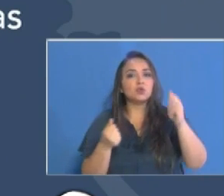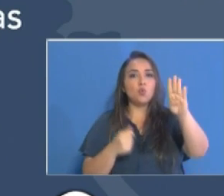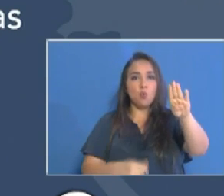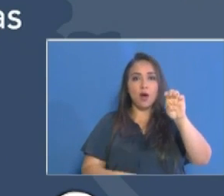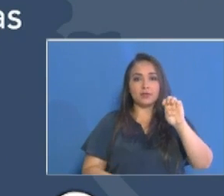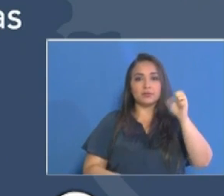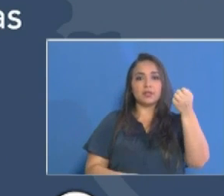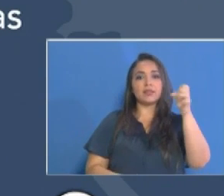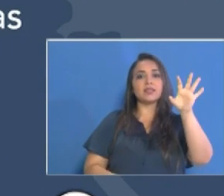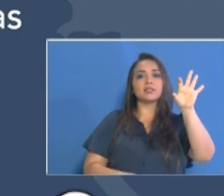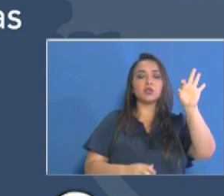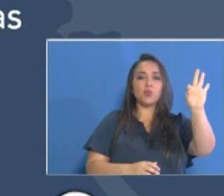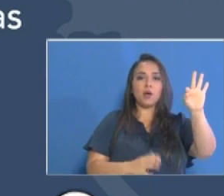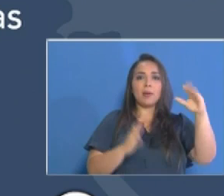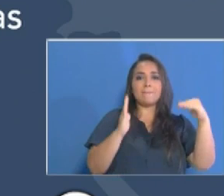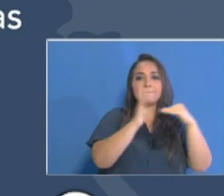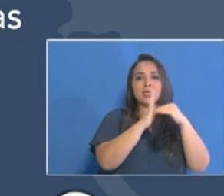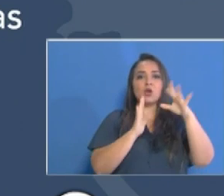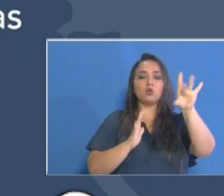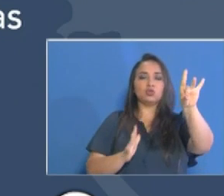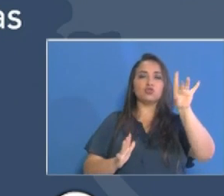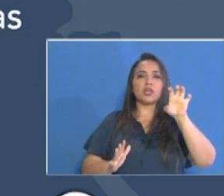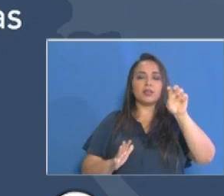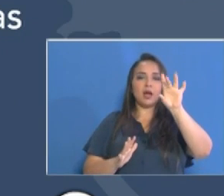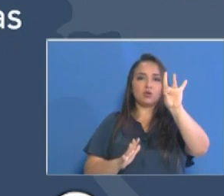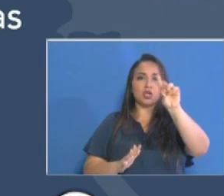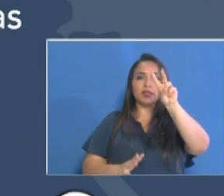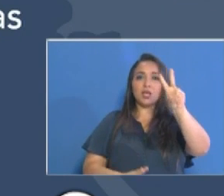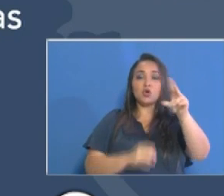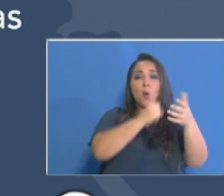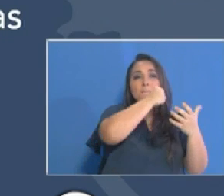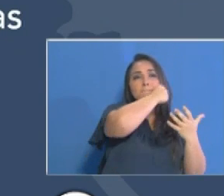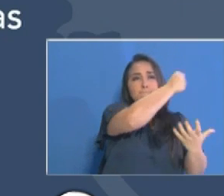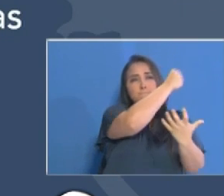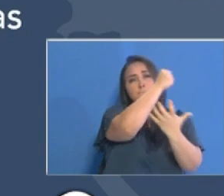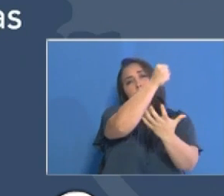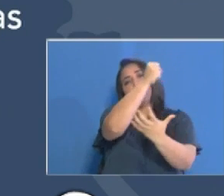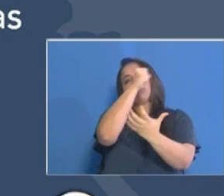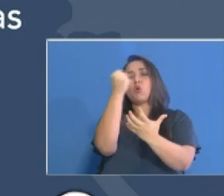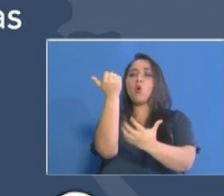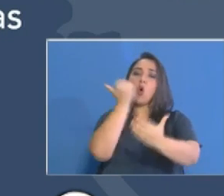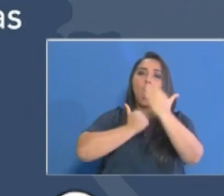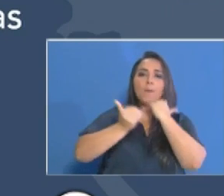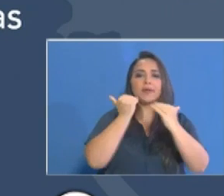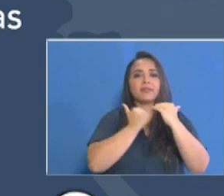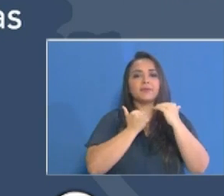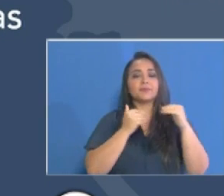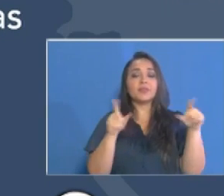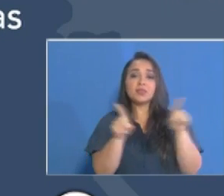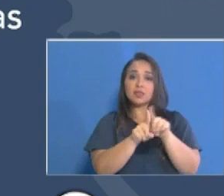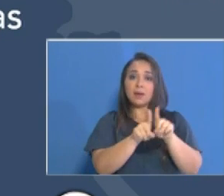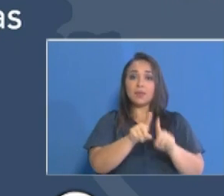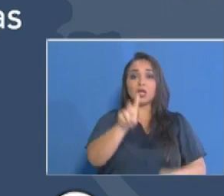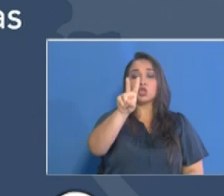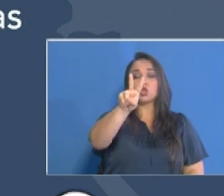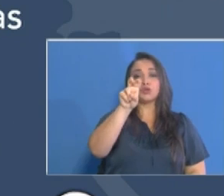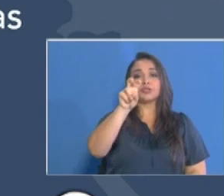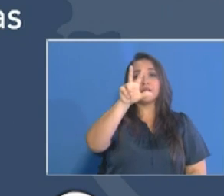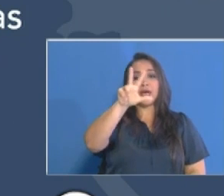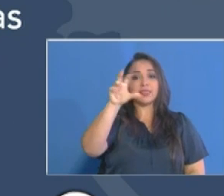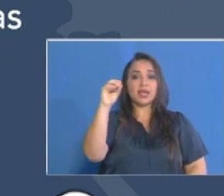.882 bolsas entregadas a nivel nacional y un total de 230.572